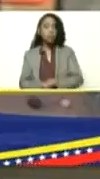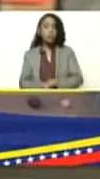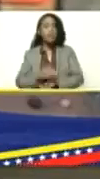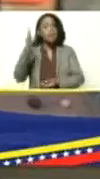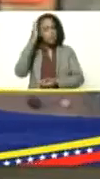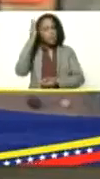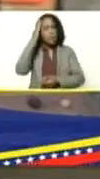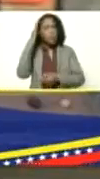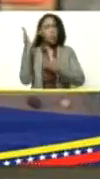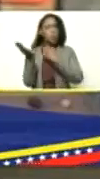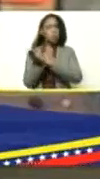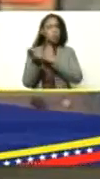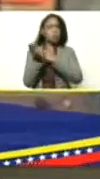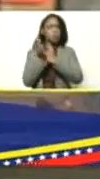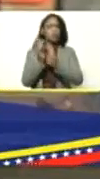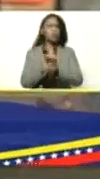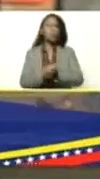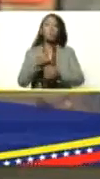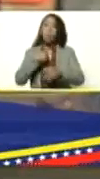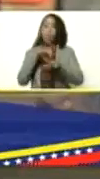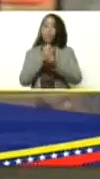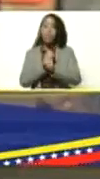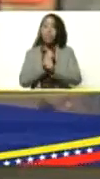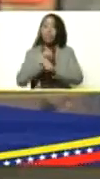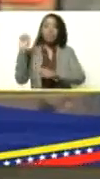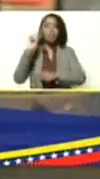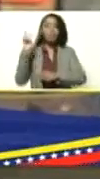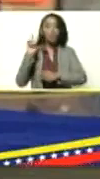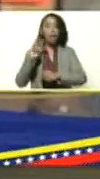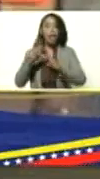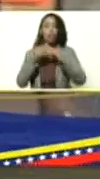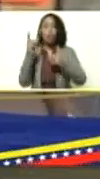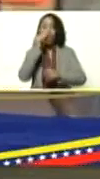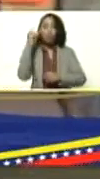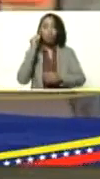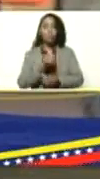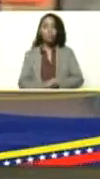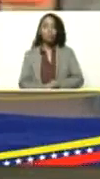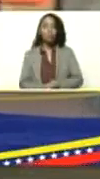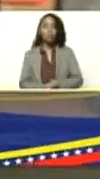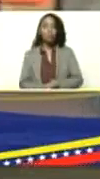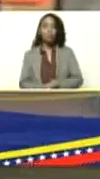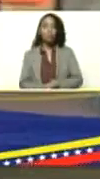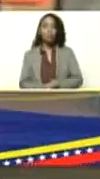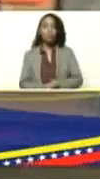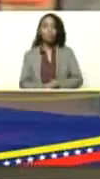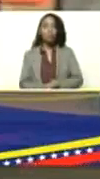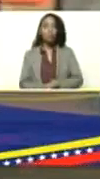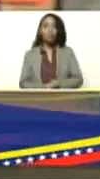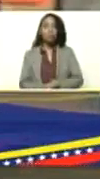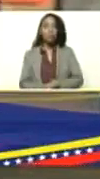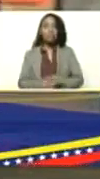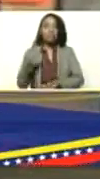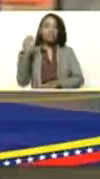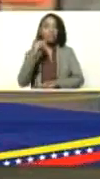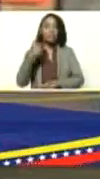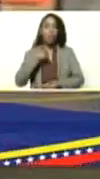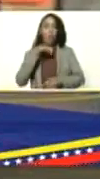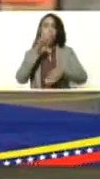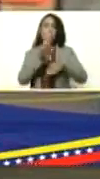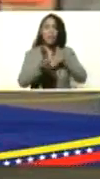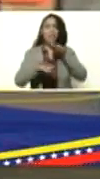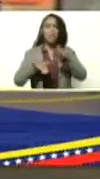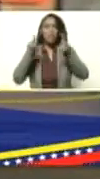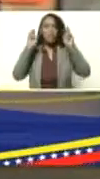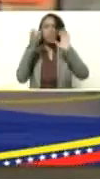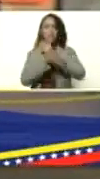cuidarnos ¿verdad? yo confío en Venezuela confío en todos y todas cada vez que hemos tenido que dar un paso en relación